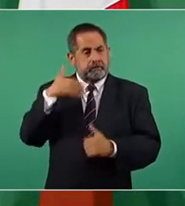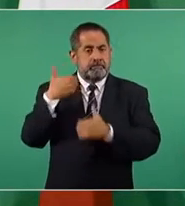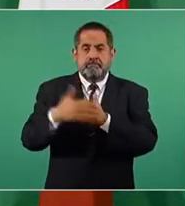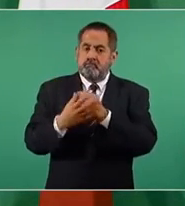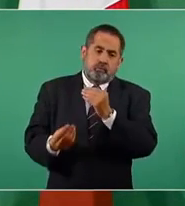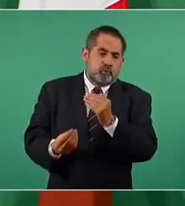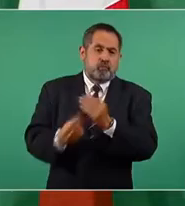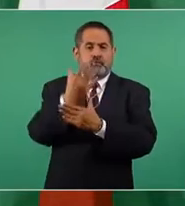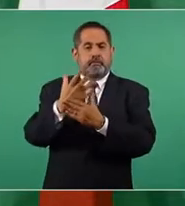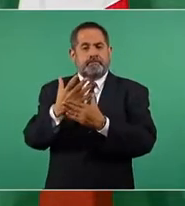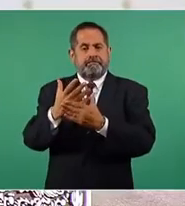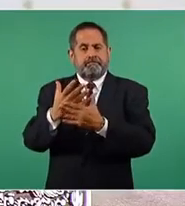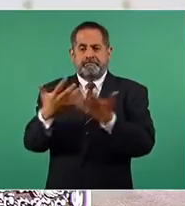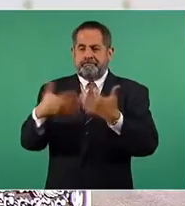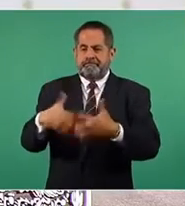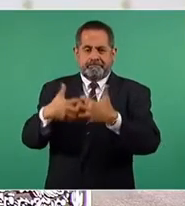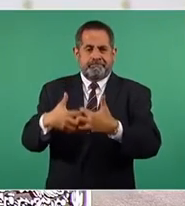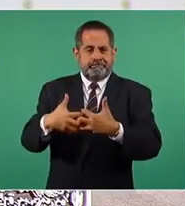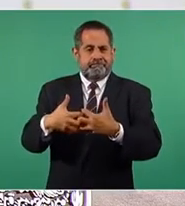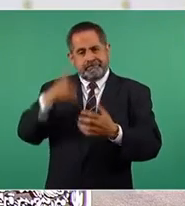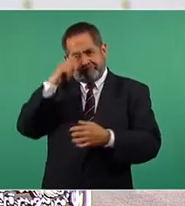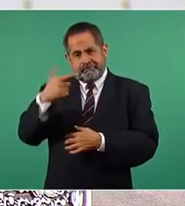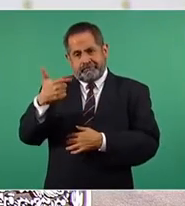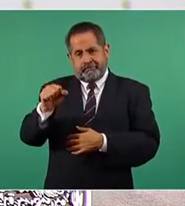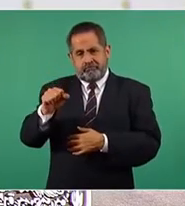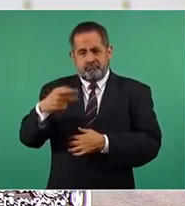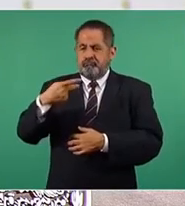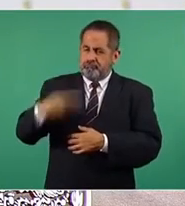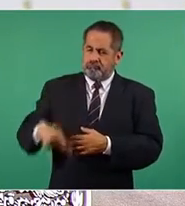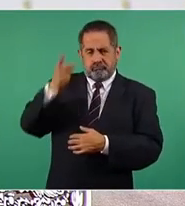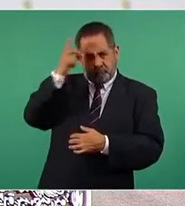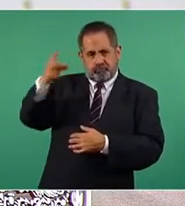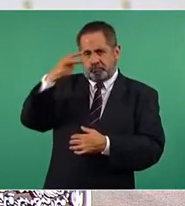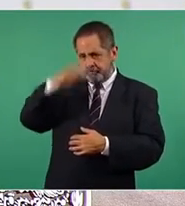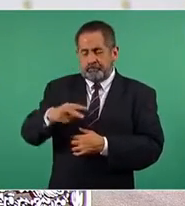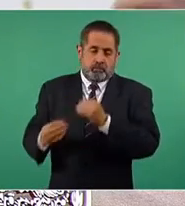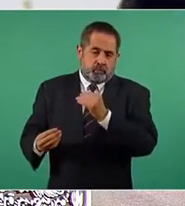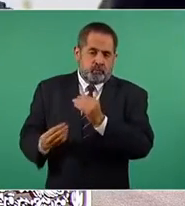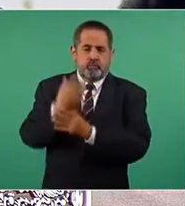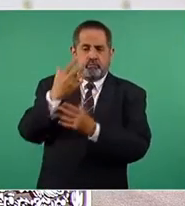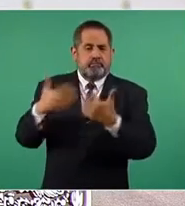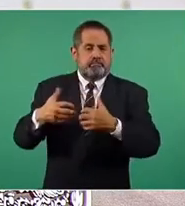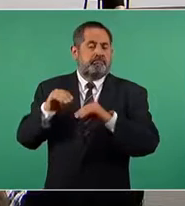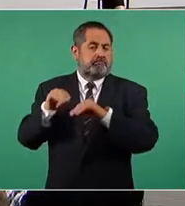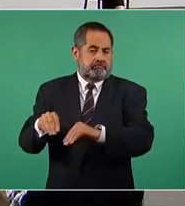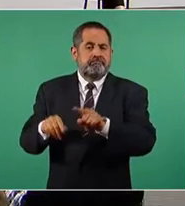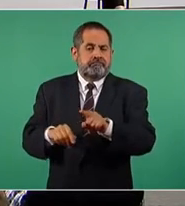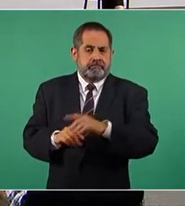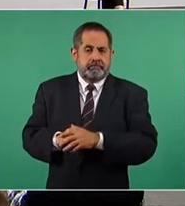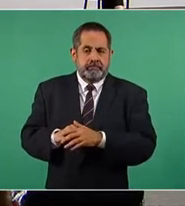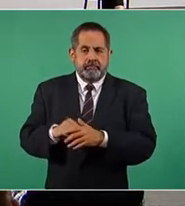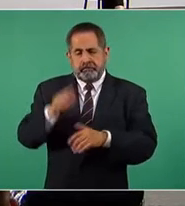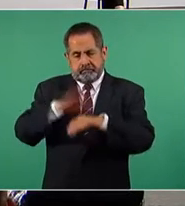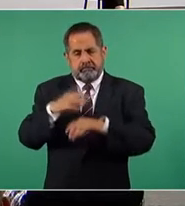para distribuir gas a precio